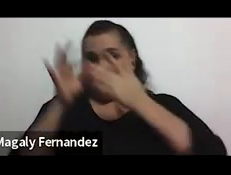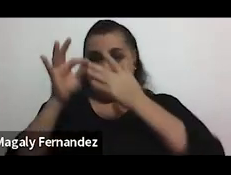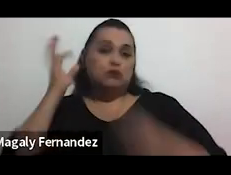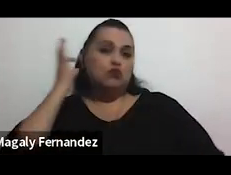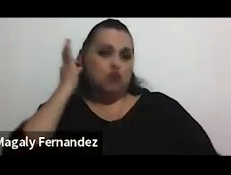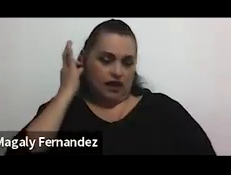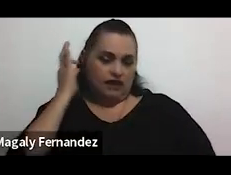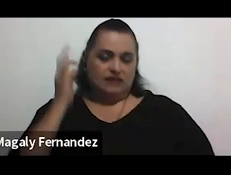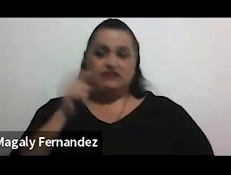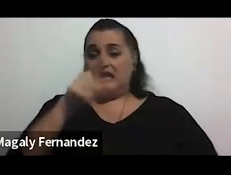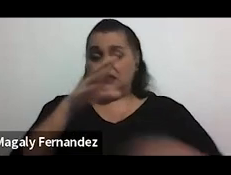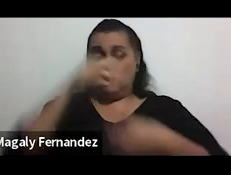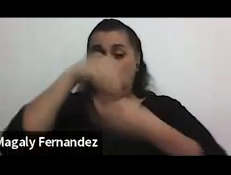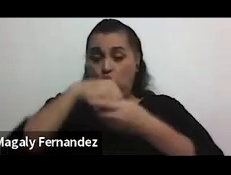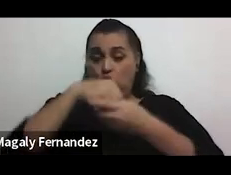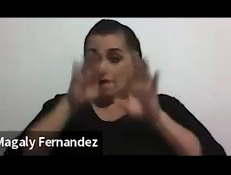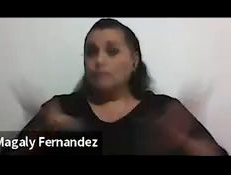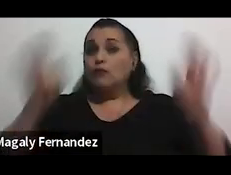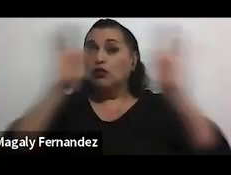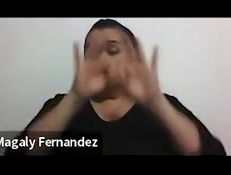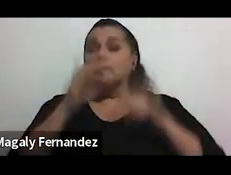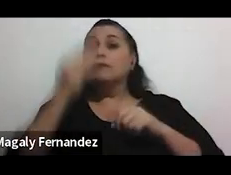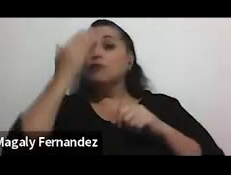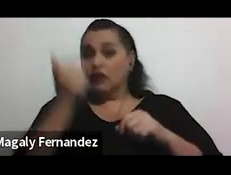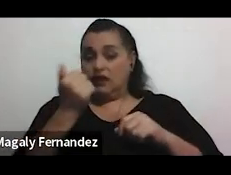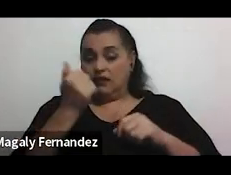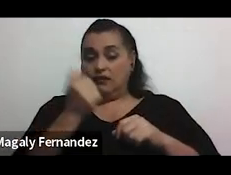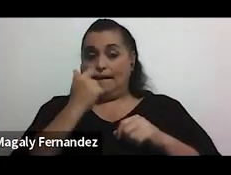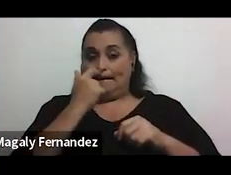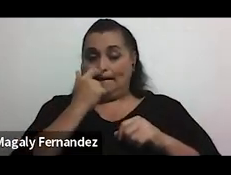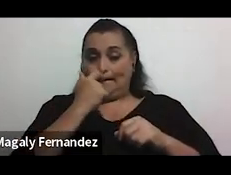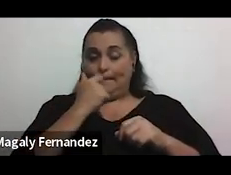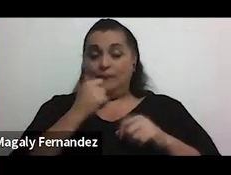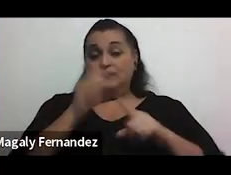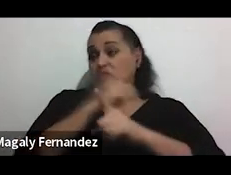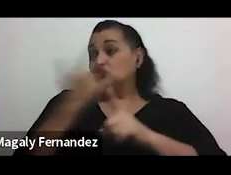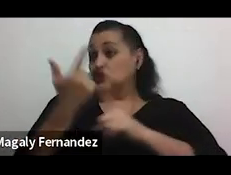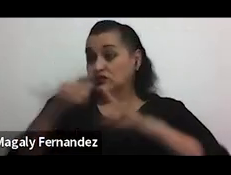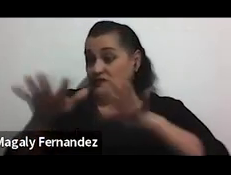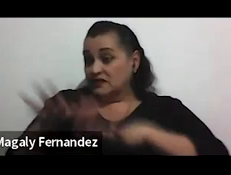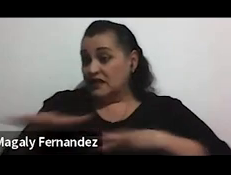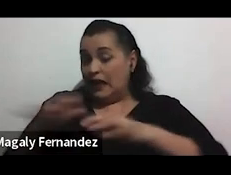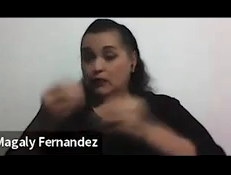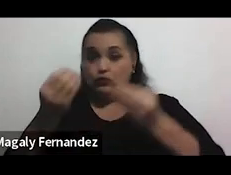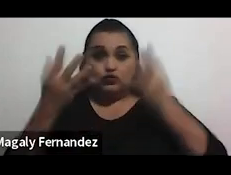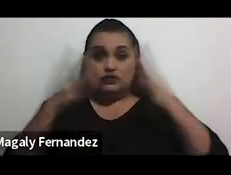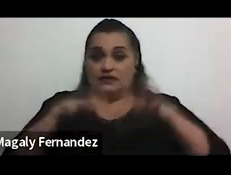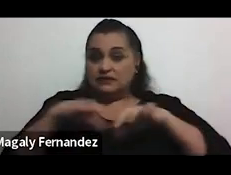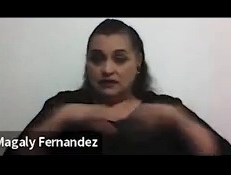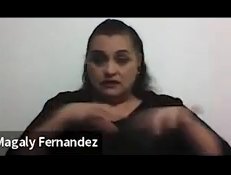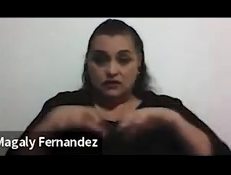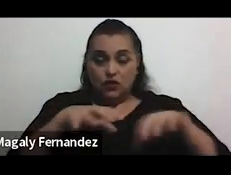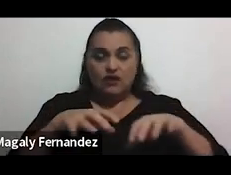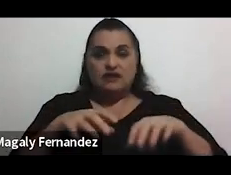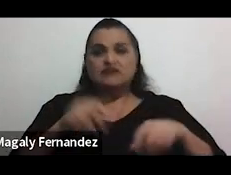este componente es bien importante porque a pesar de que socialmente hay muchas acciones que se